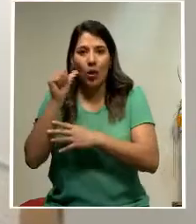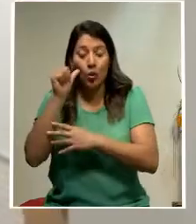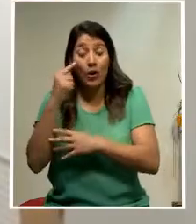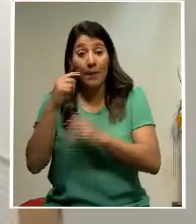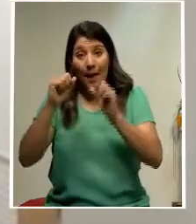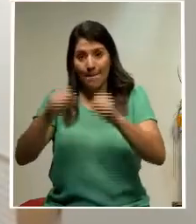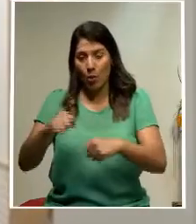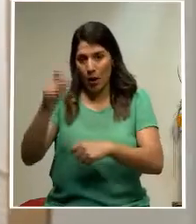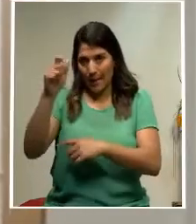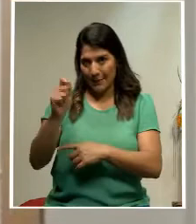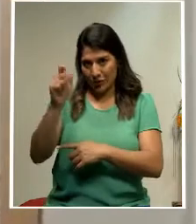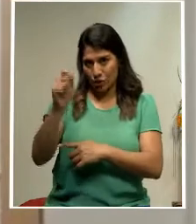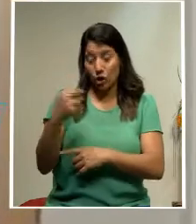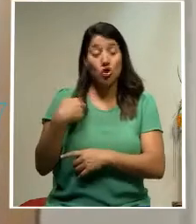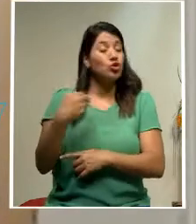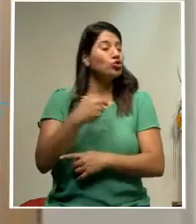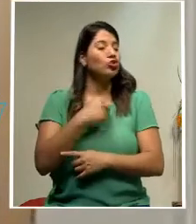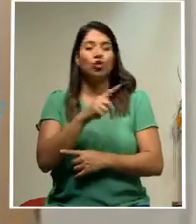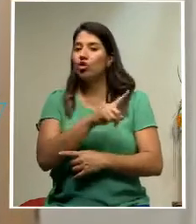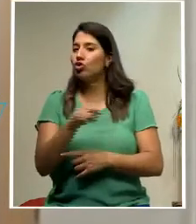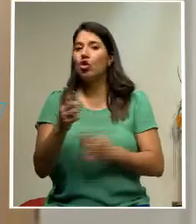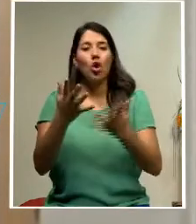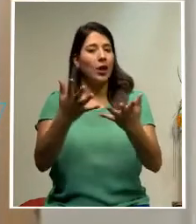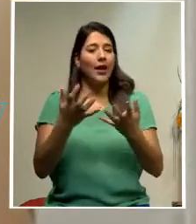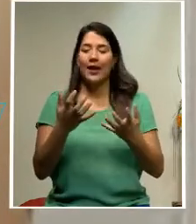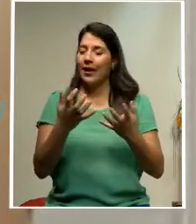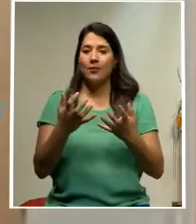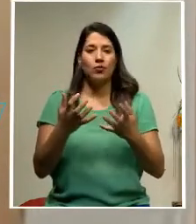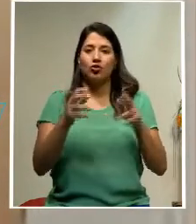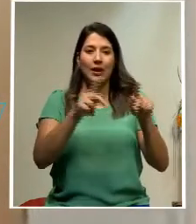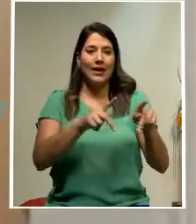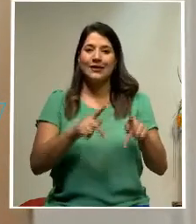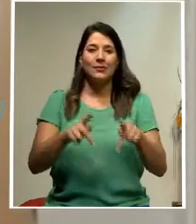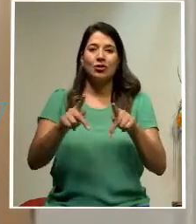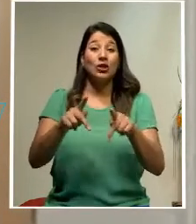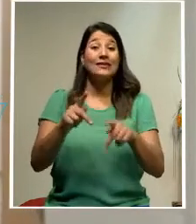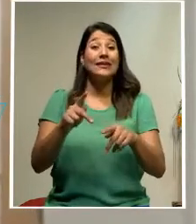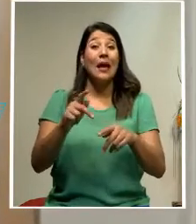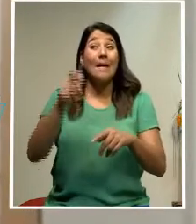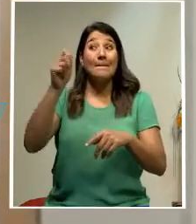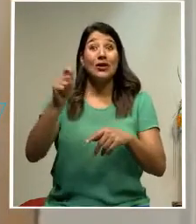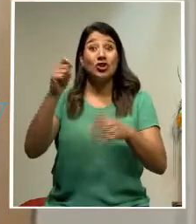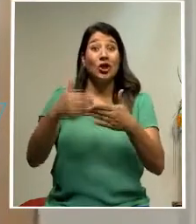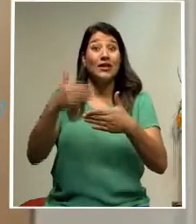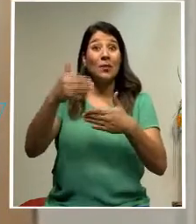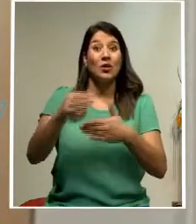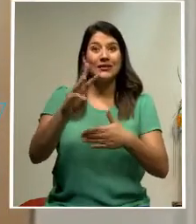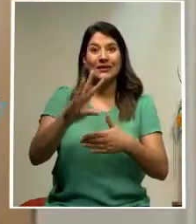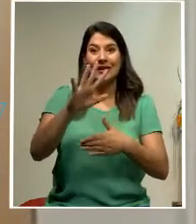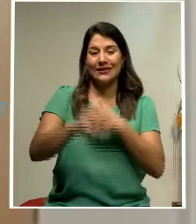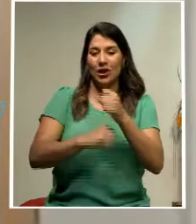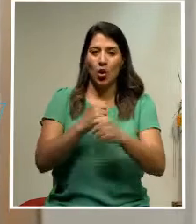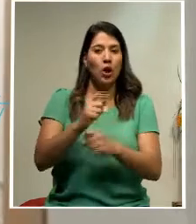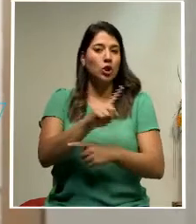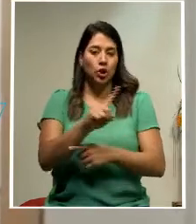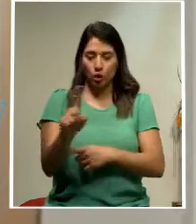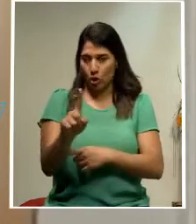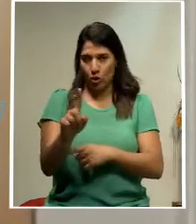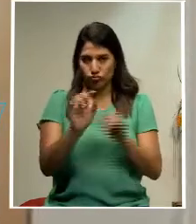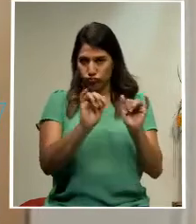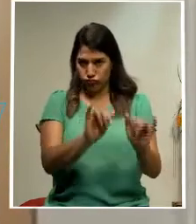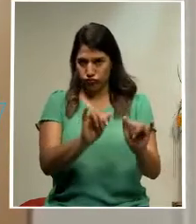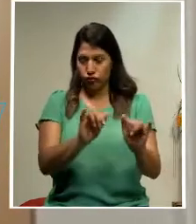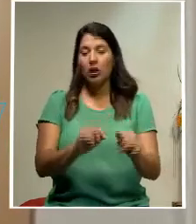no es aumentar la edad de jubilación por encima de los 65 años. Lo que está en discusión son varios elementos